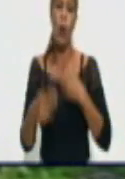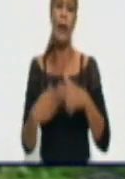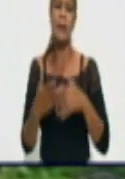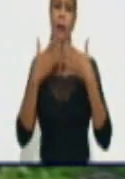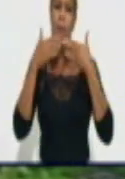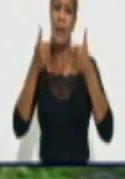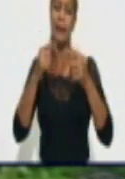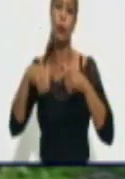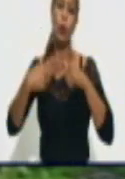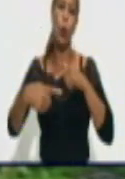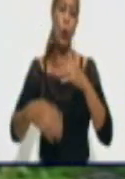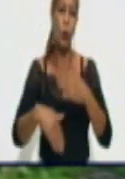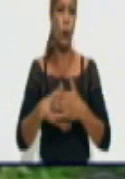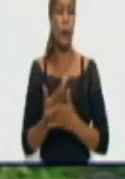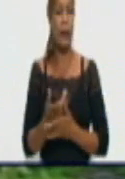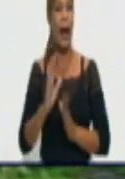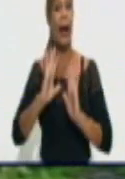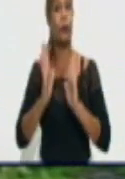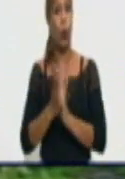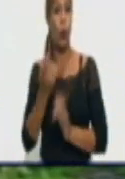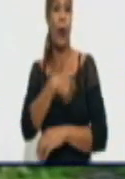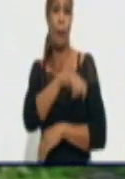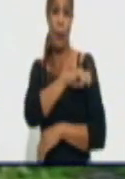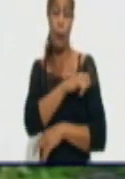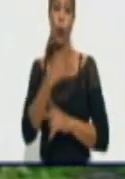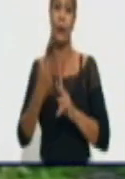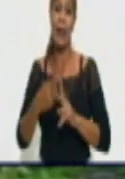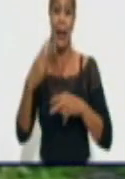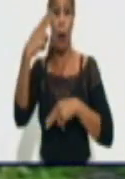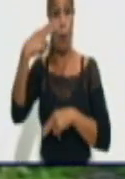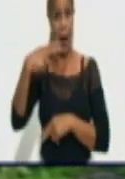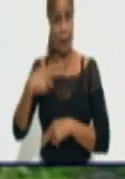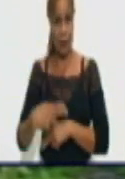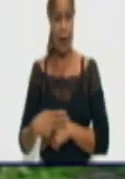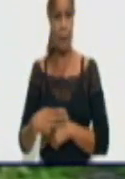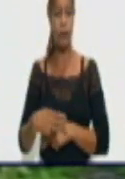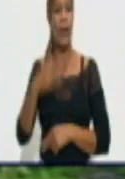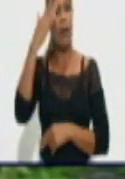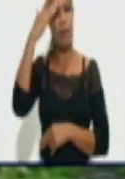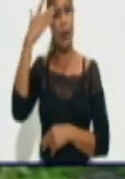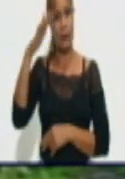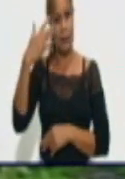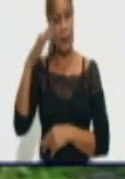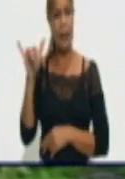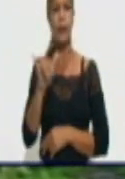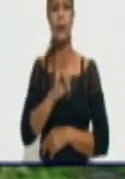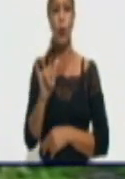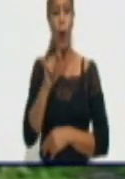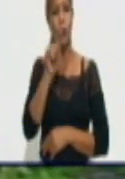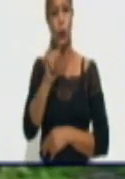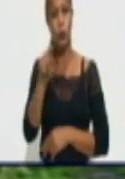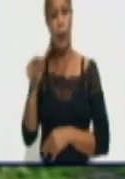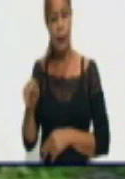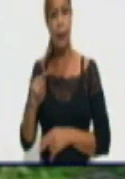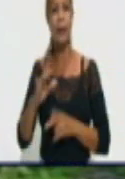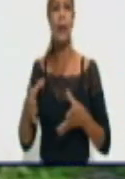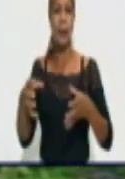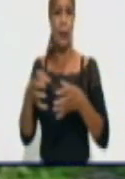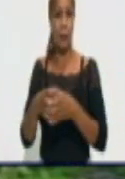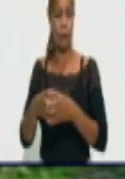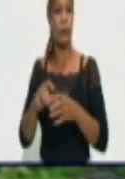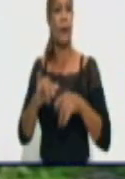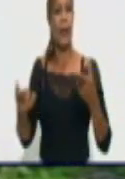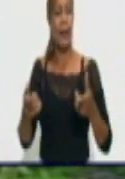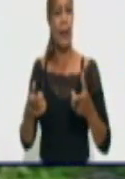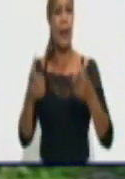los días a nuestro pueblo y a la humanidad, felicidades. Ustedes son también parte de ese inmenso ejército de batas